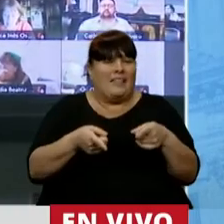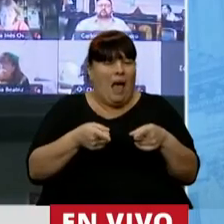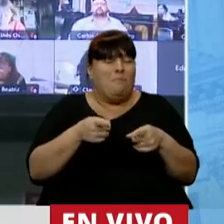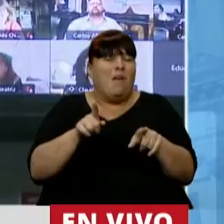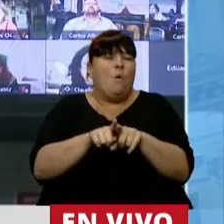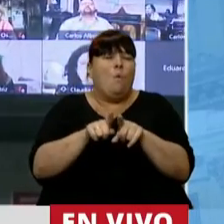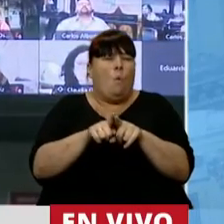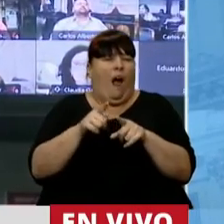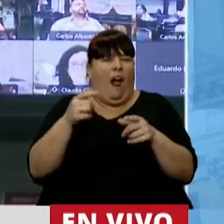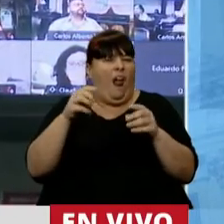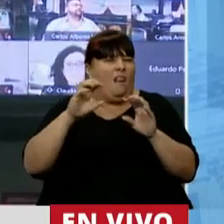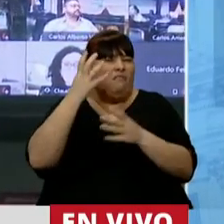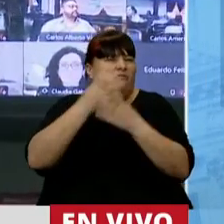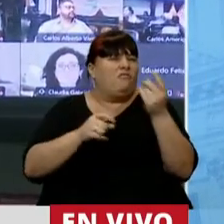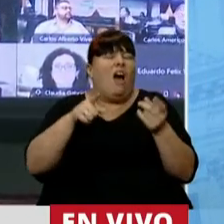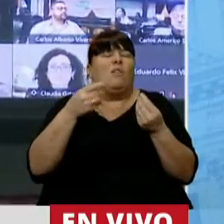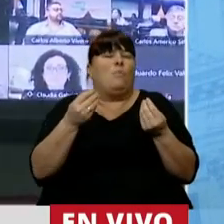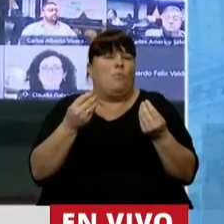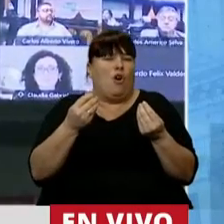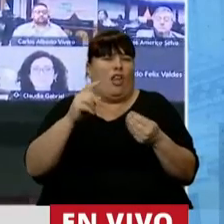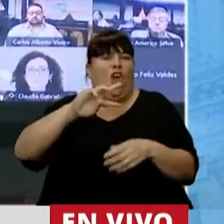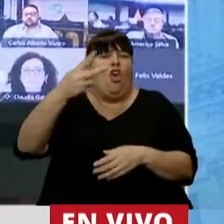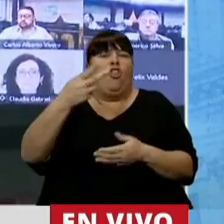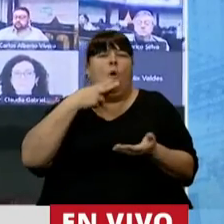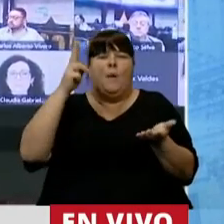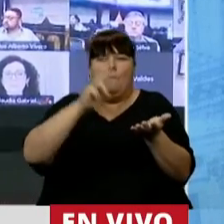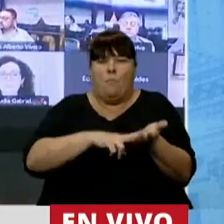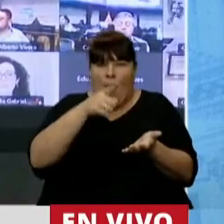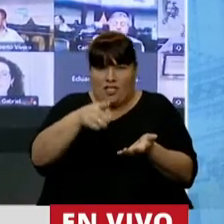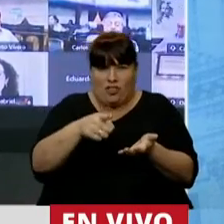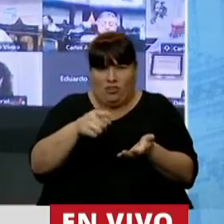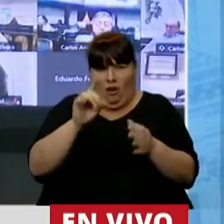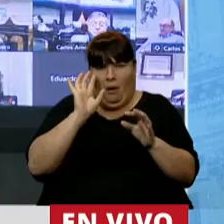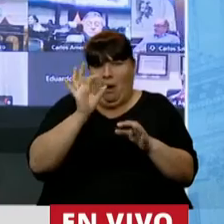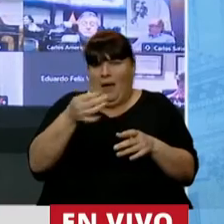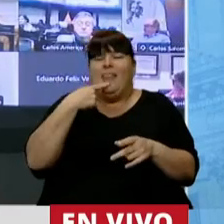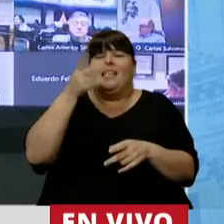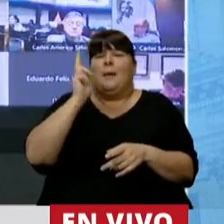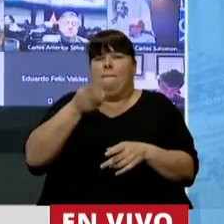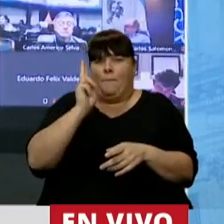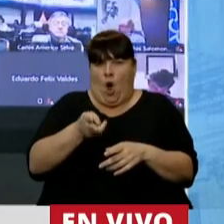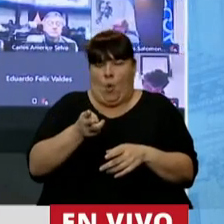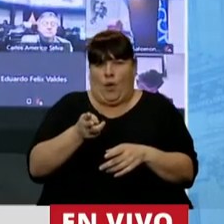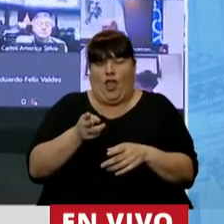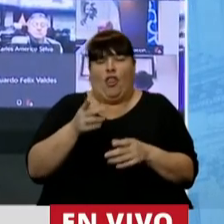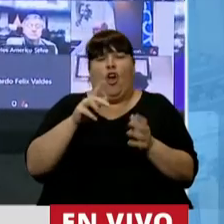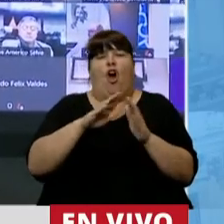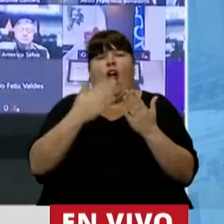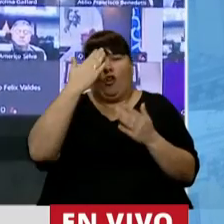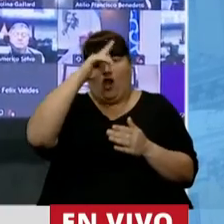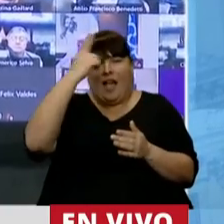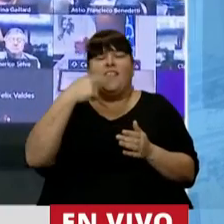es técnicamente deficiente porque consagra la doble imposición que está expresamente prohibida en nuestro sistema